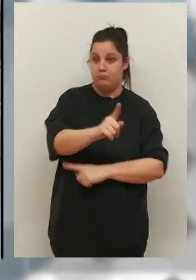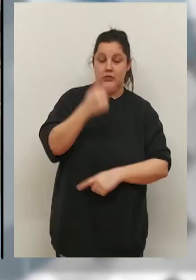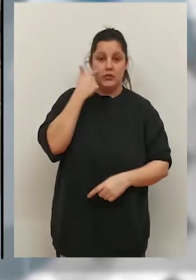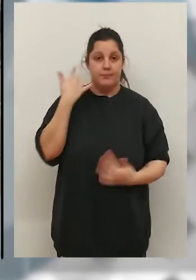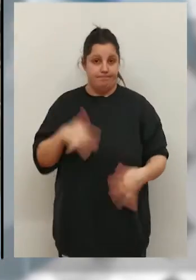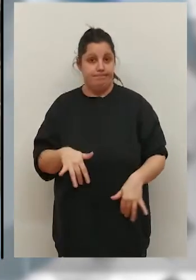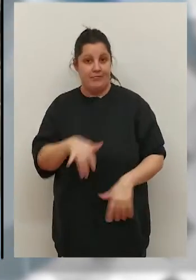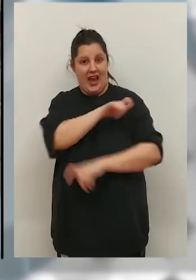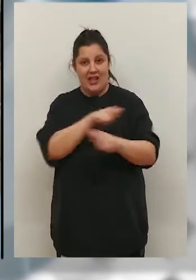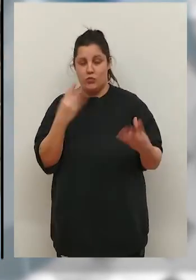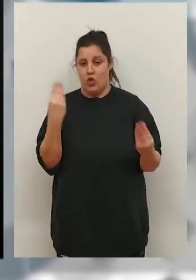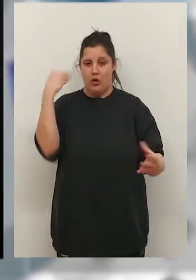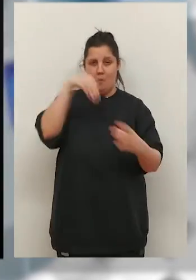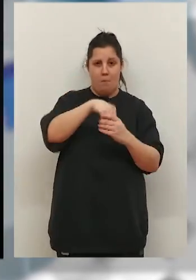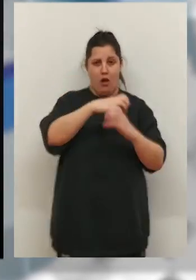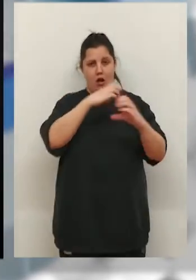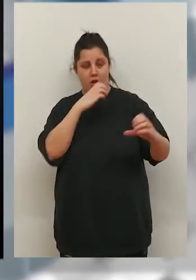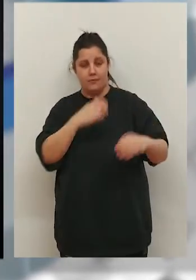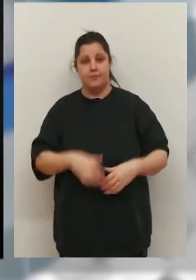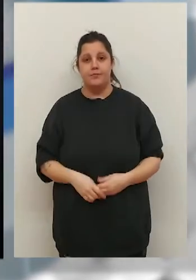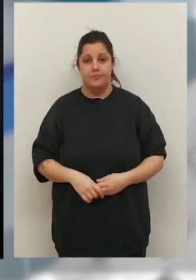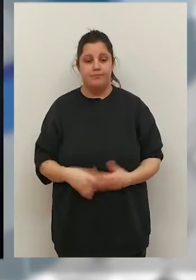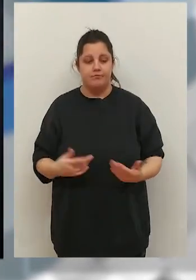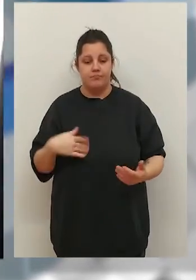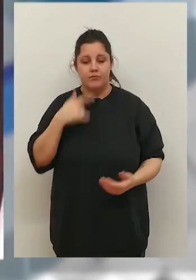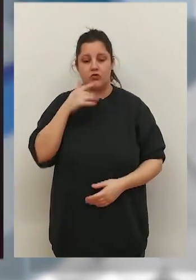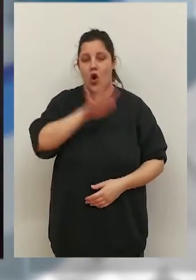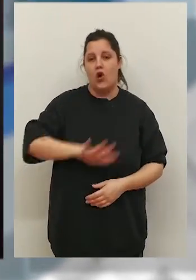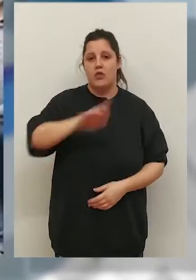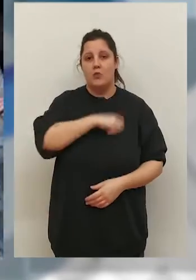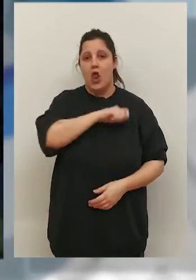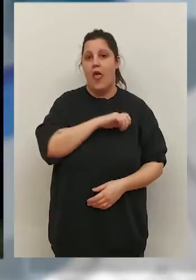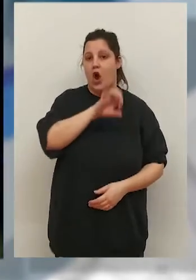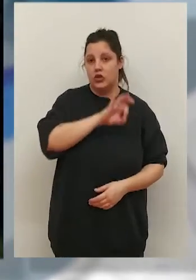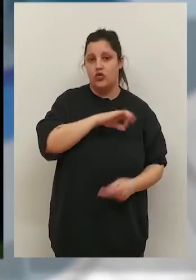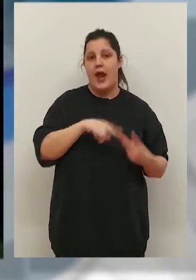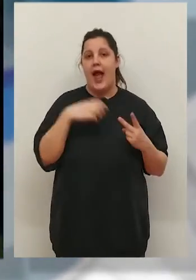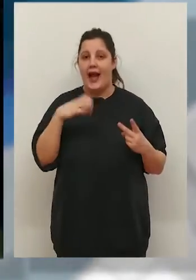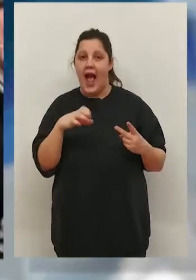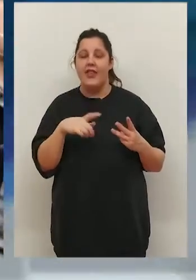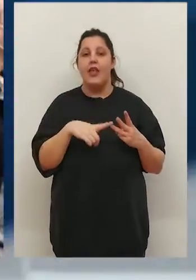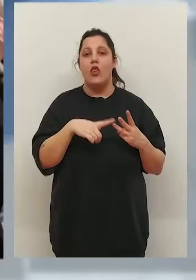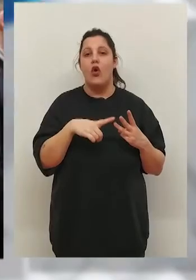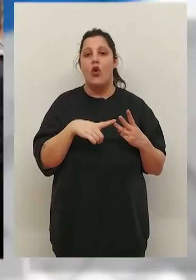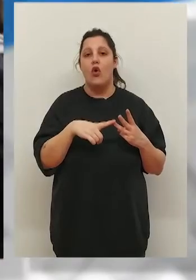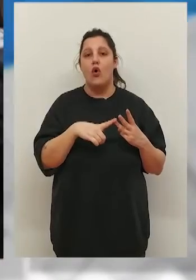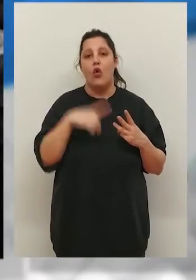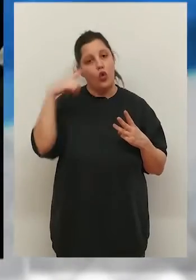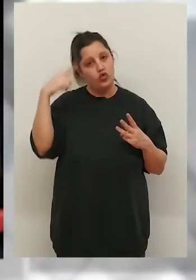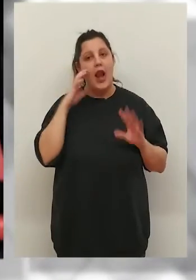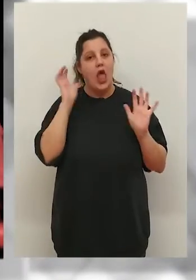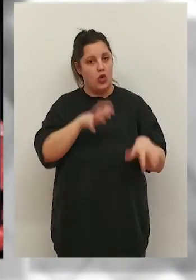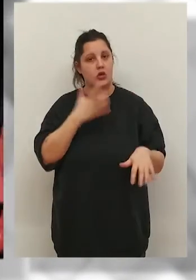camiones llenos de gente. Pronto les encontró acomodo en diversos clubes de la geografía española. Osasuna, Cádiz o Cultural